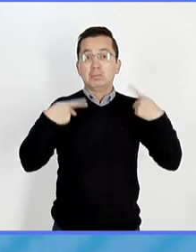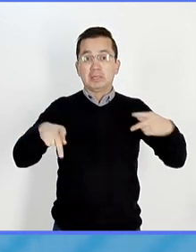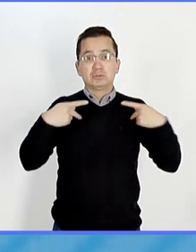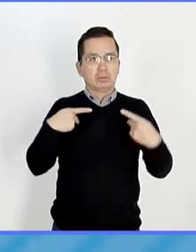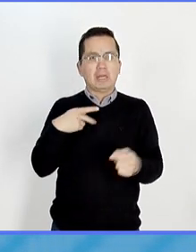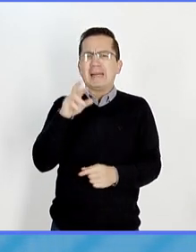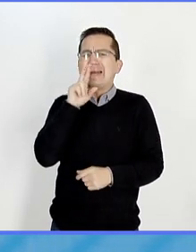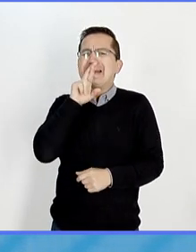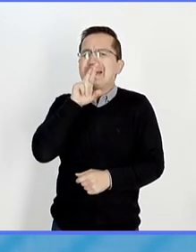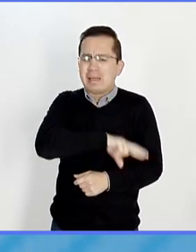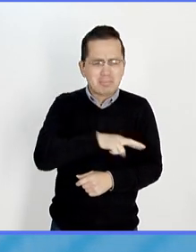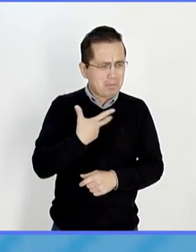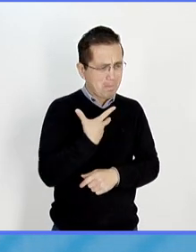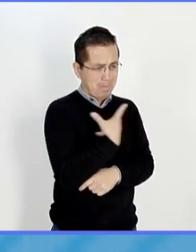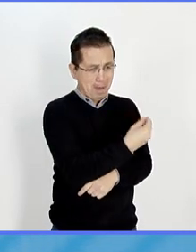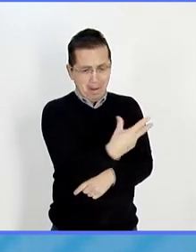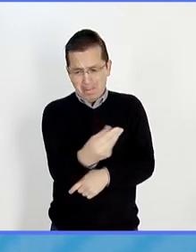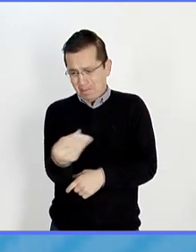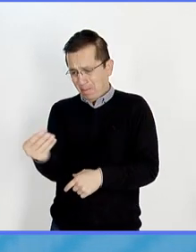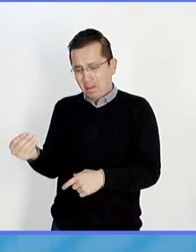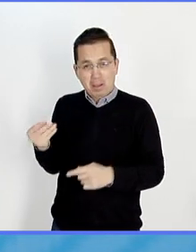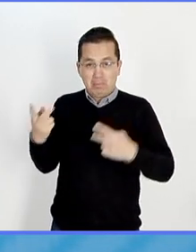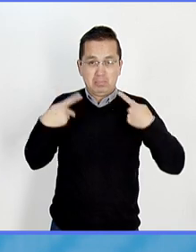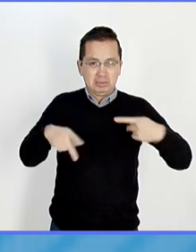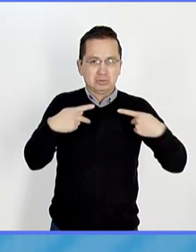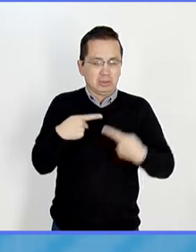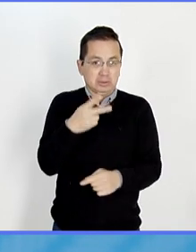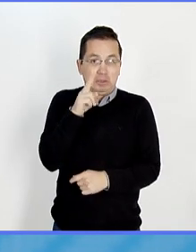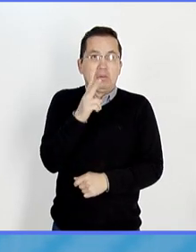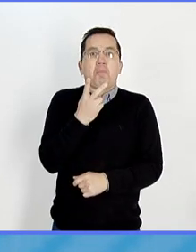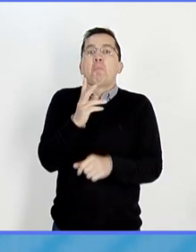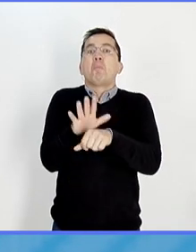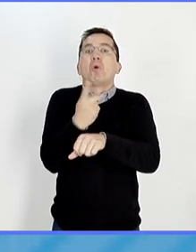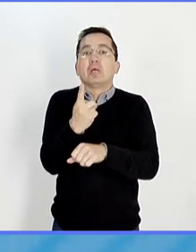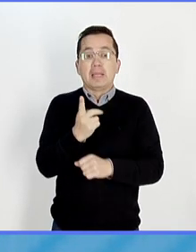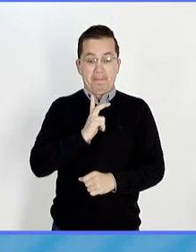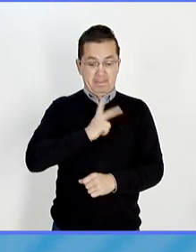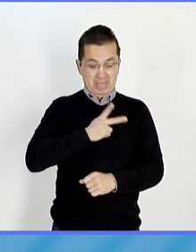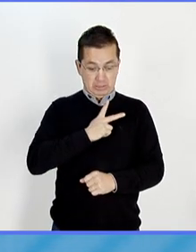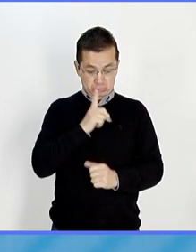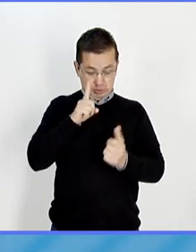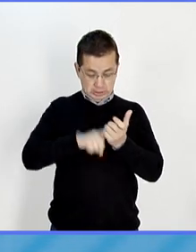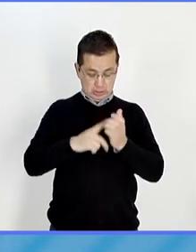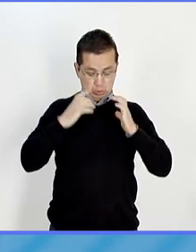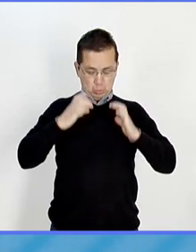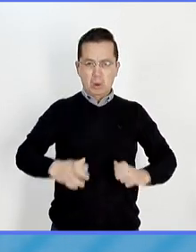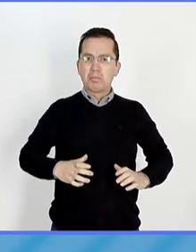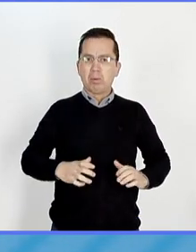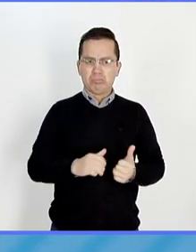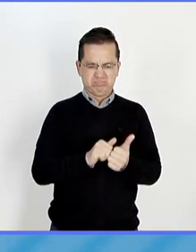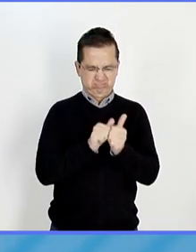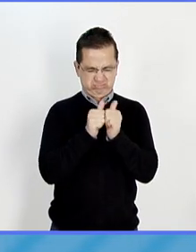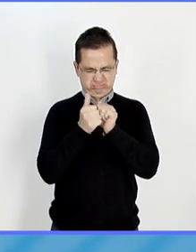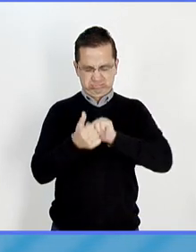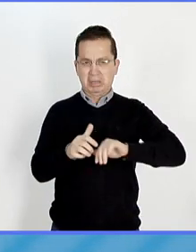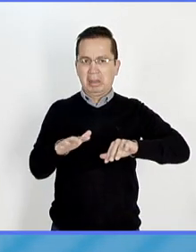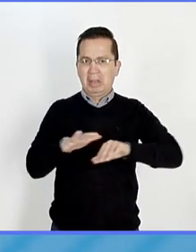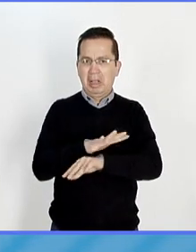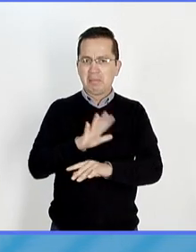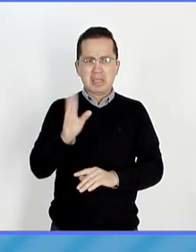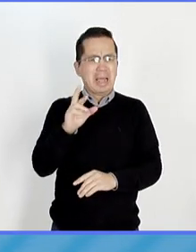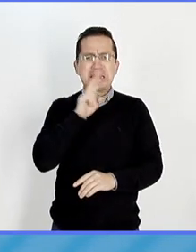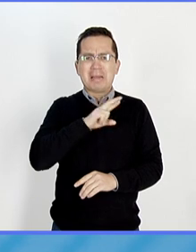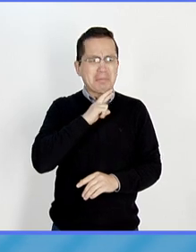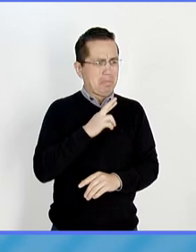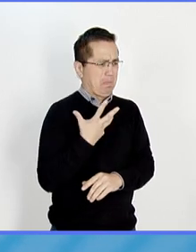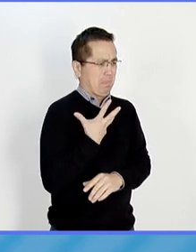consistentemente personas. Pero además este virus se adaptado muy bien y es por eso que hemos tenido variantes, varias variantes a lo